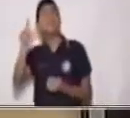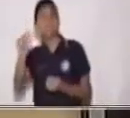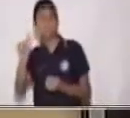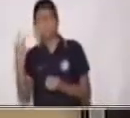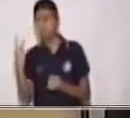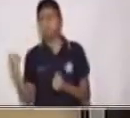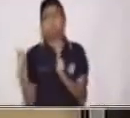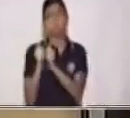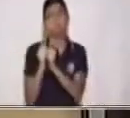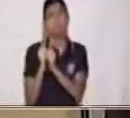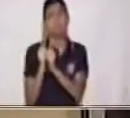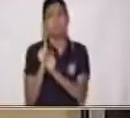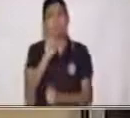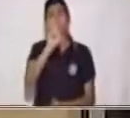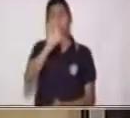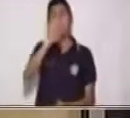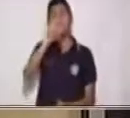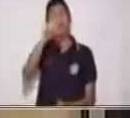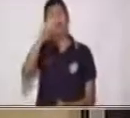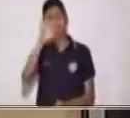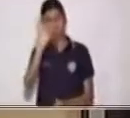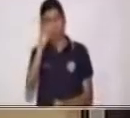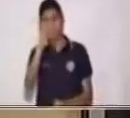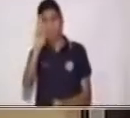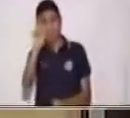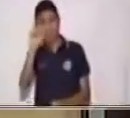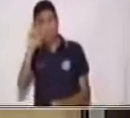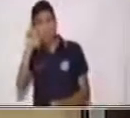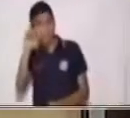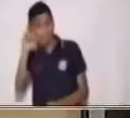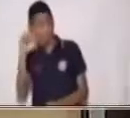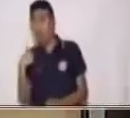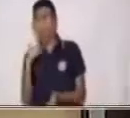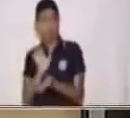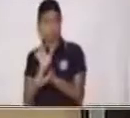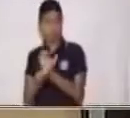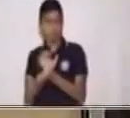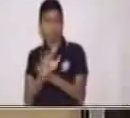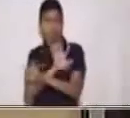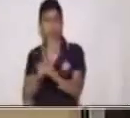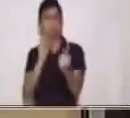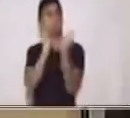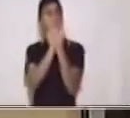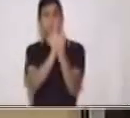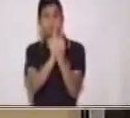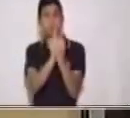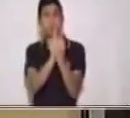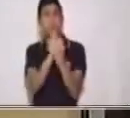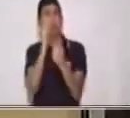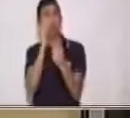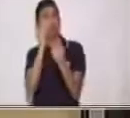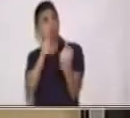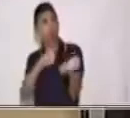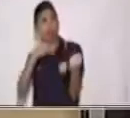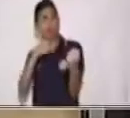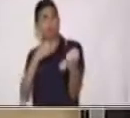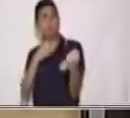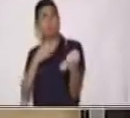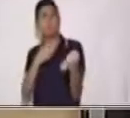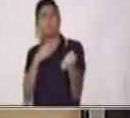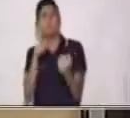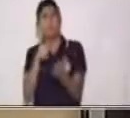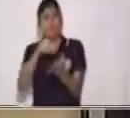y Ramiro los esperan. En su camino se enfrentan a un torero. Saltan una torre,